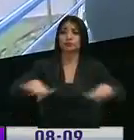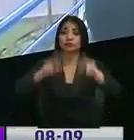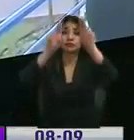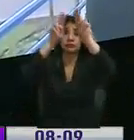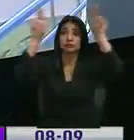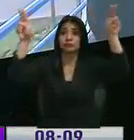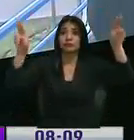elevados de la ciudad.